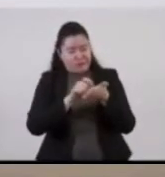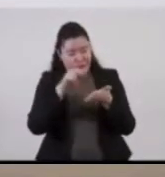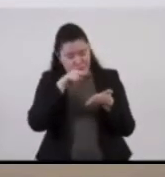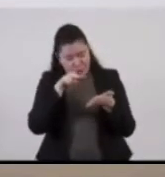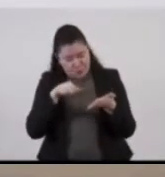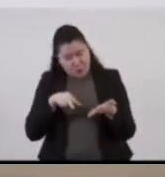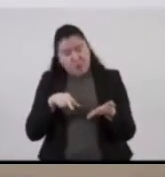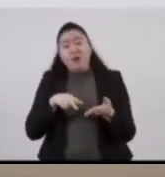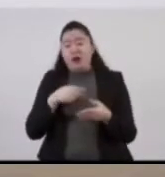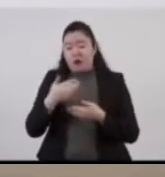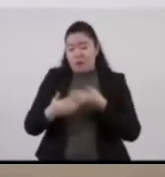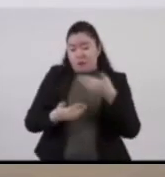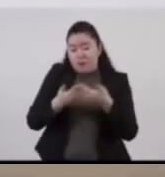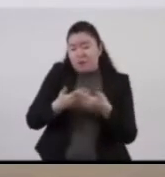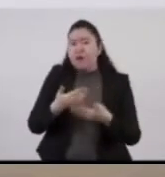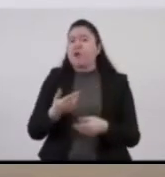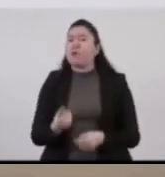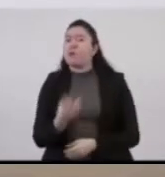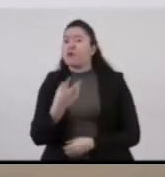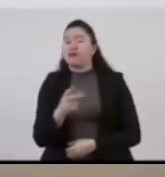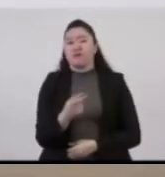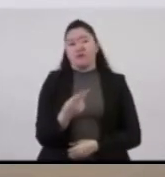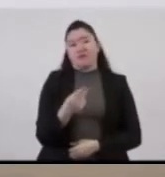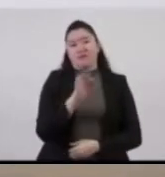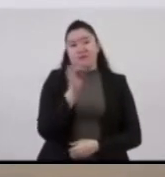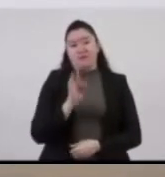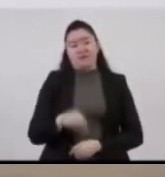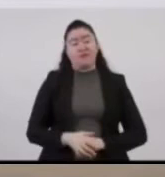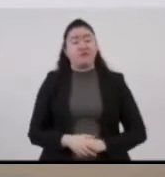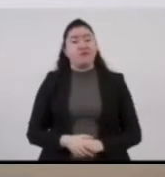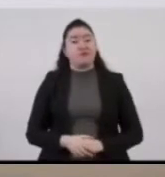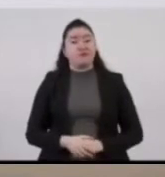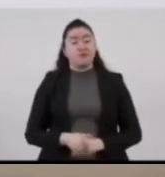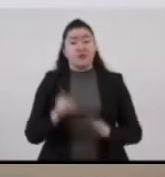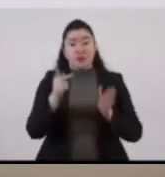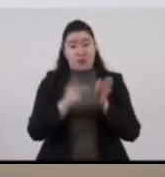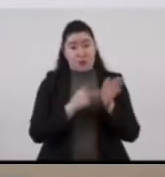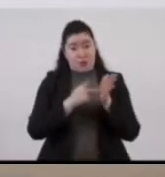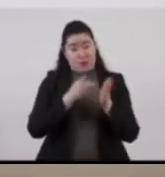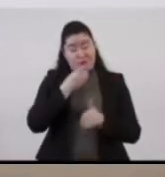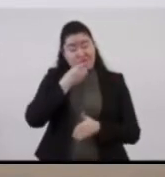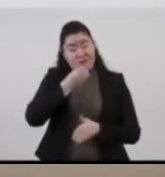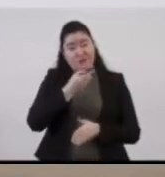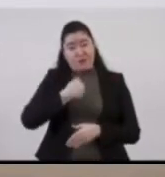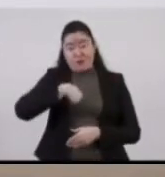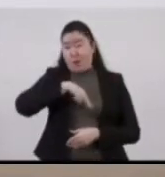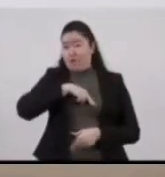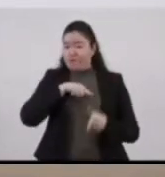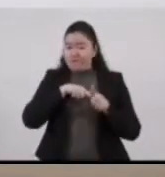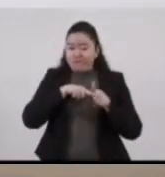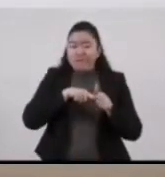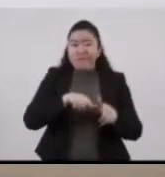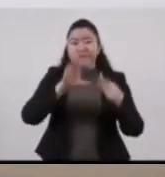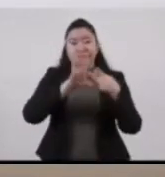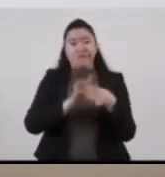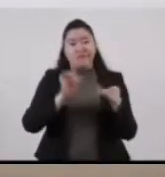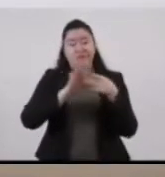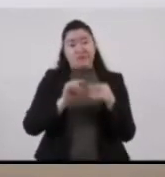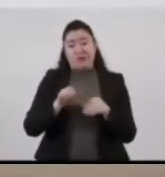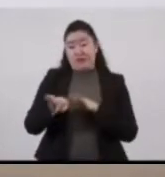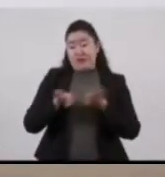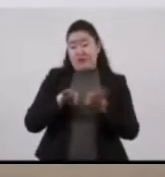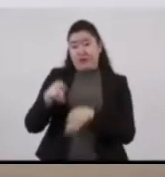es hasta el momento del 25%. Reiteramos nuestro compromiso para seguir informando sobre los